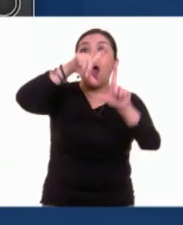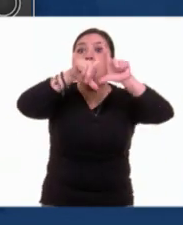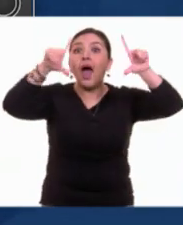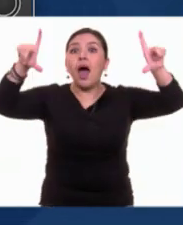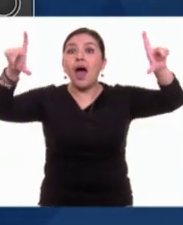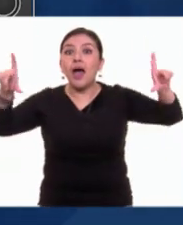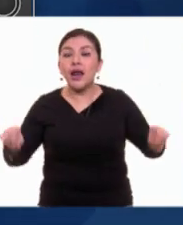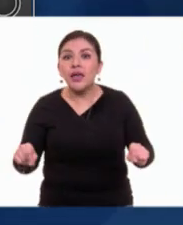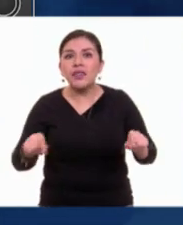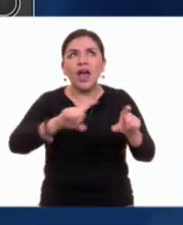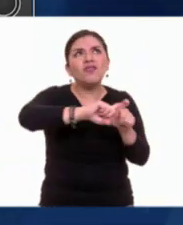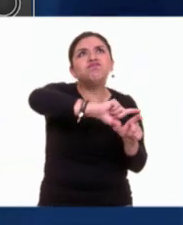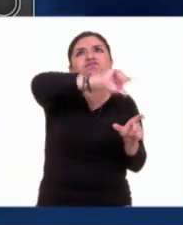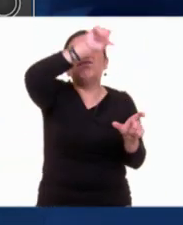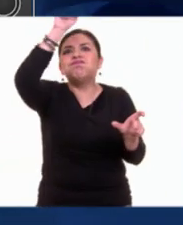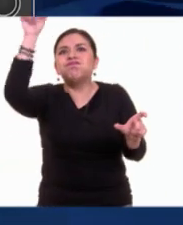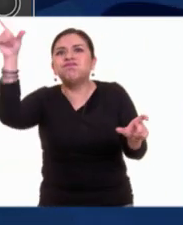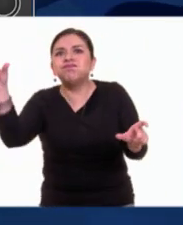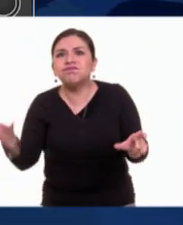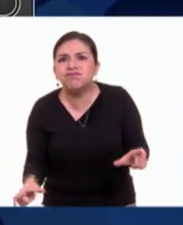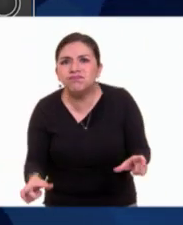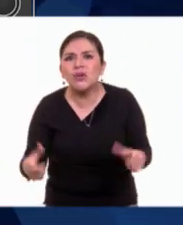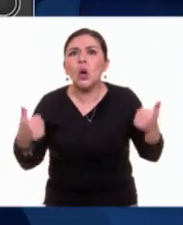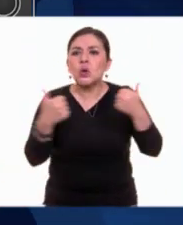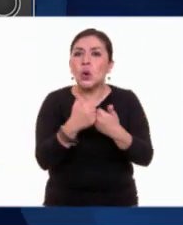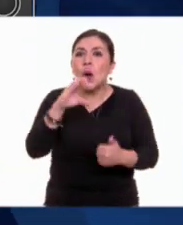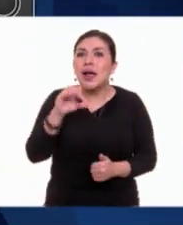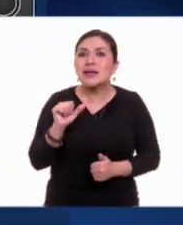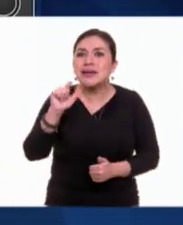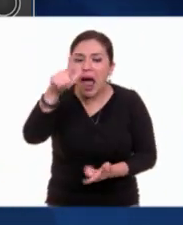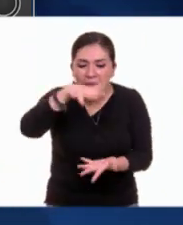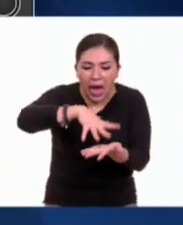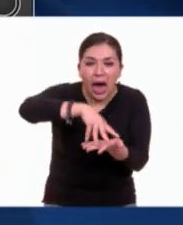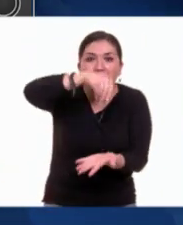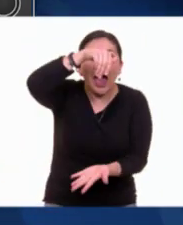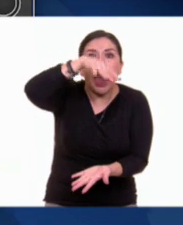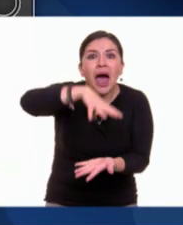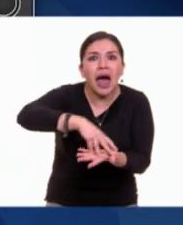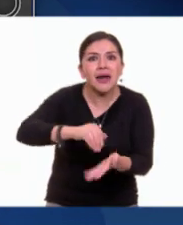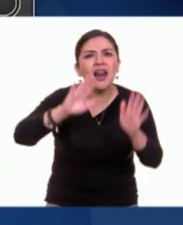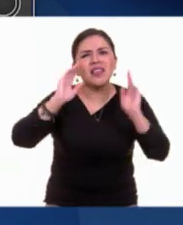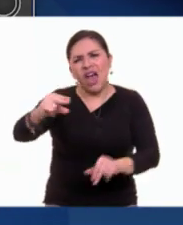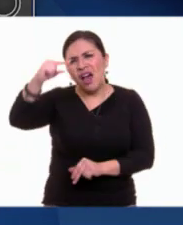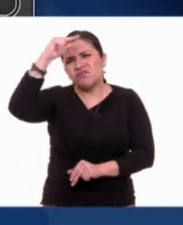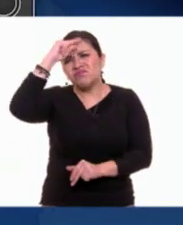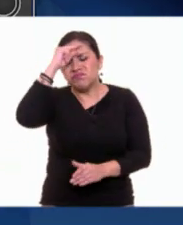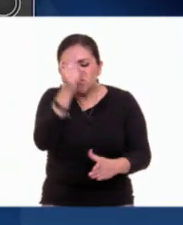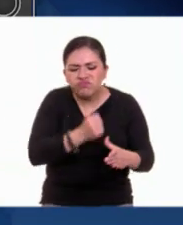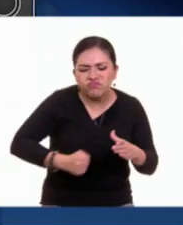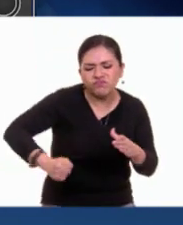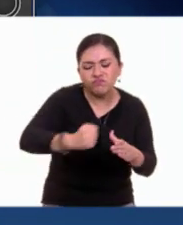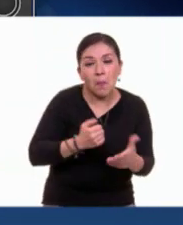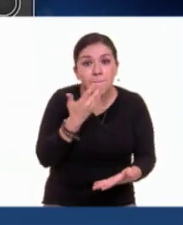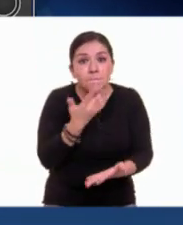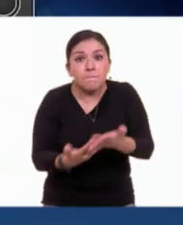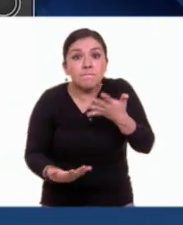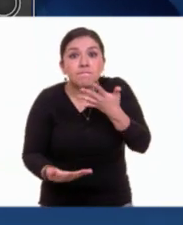el arco, hijos de cal, arena, sabiduría y manos,